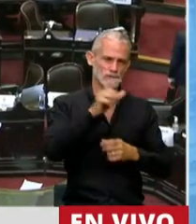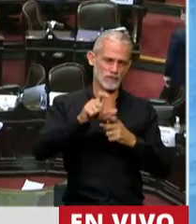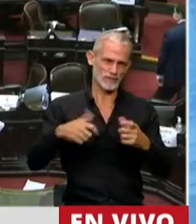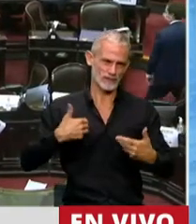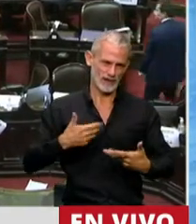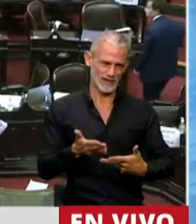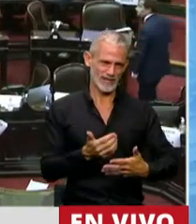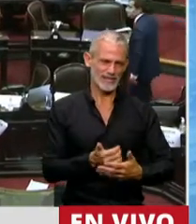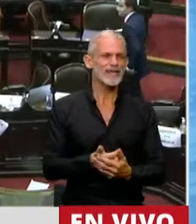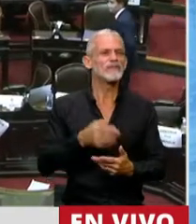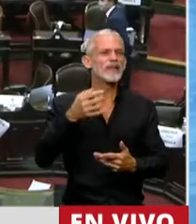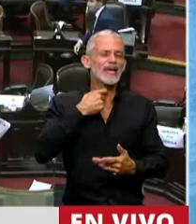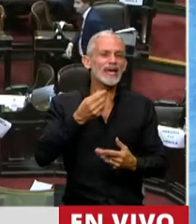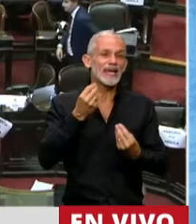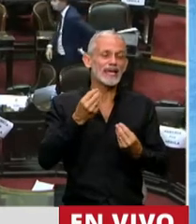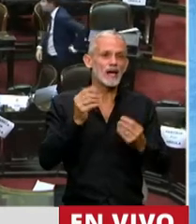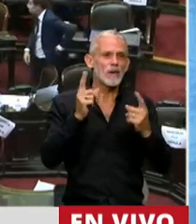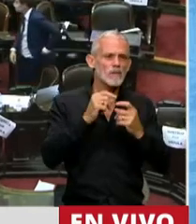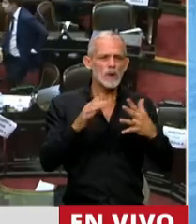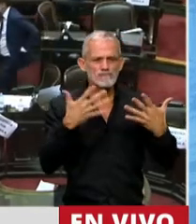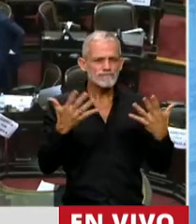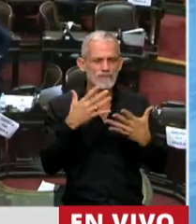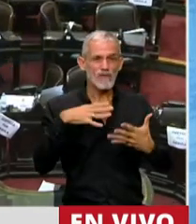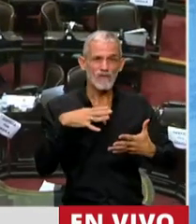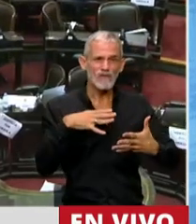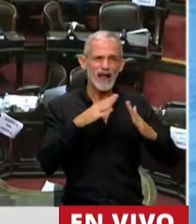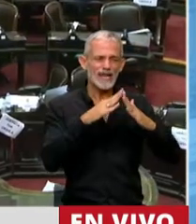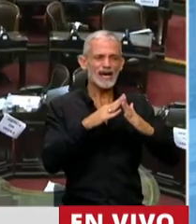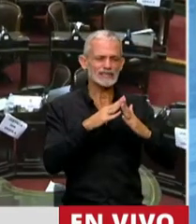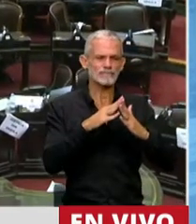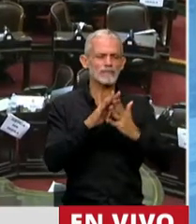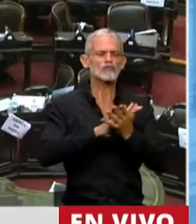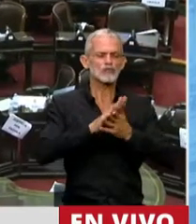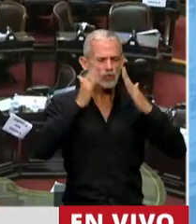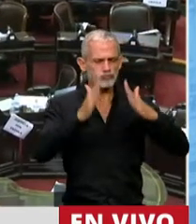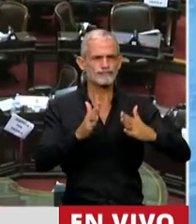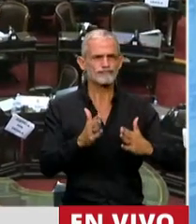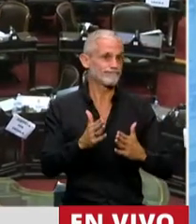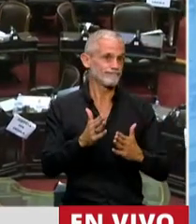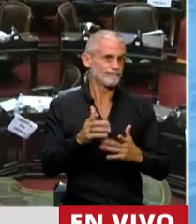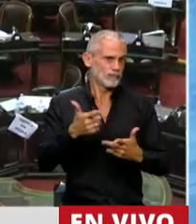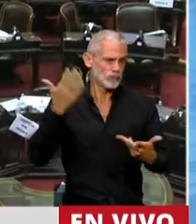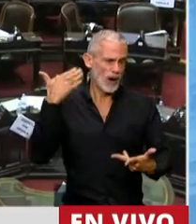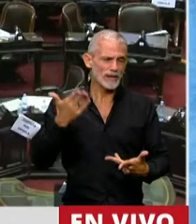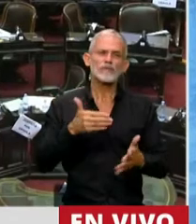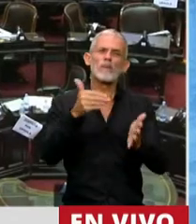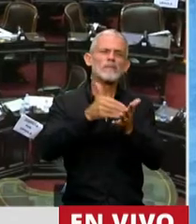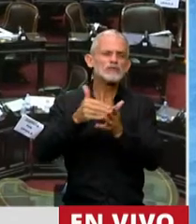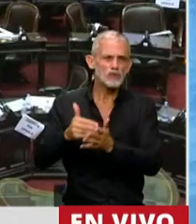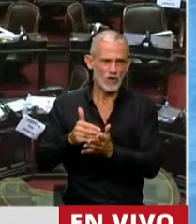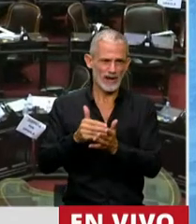este problema habitacional y definitivamente abordarlo. Por eso estos millones